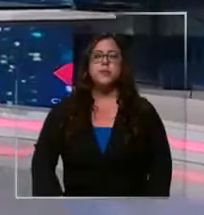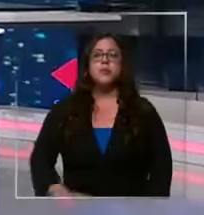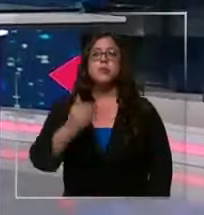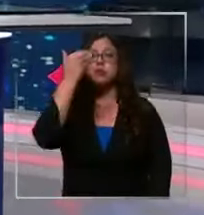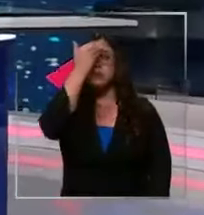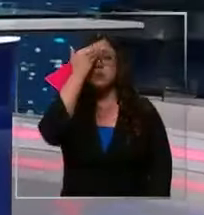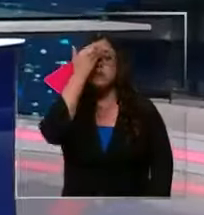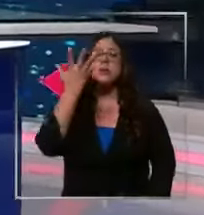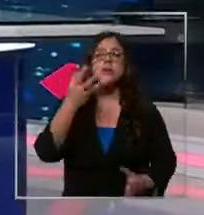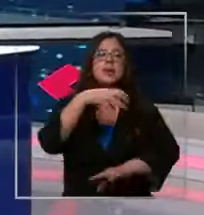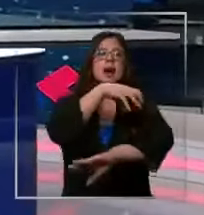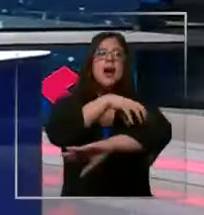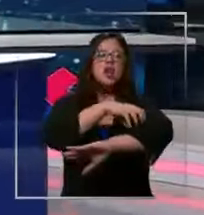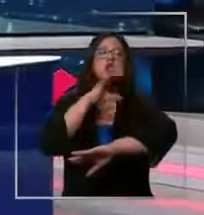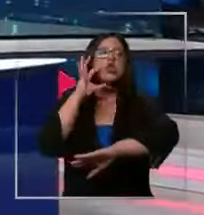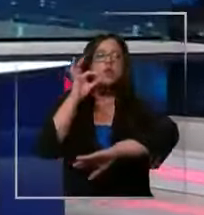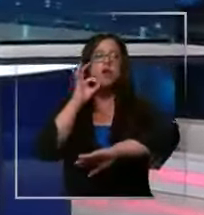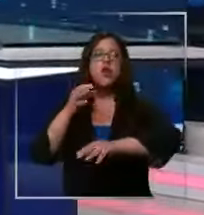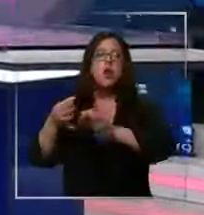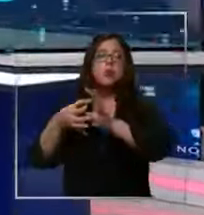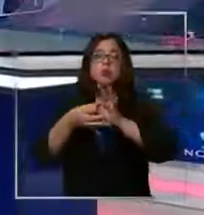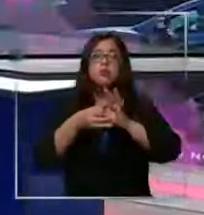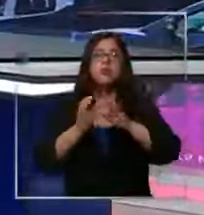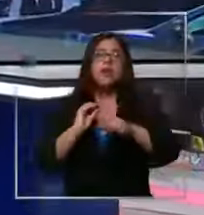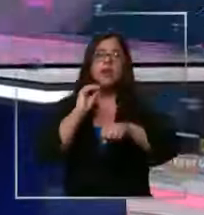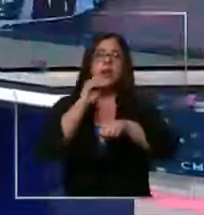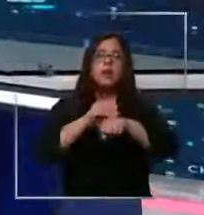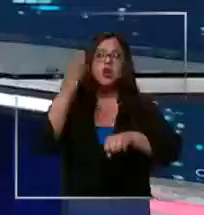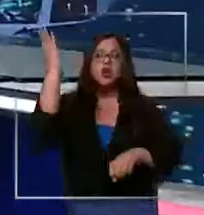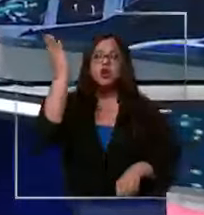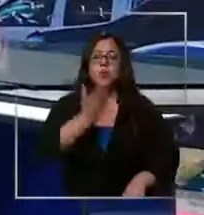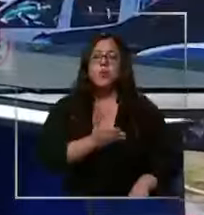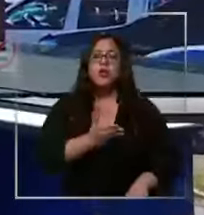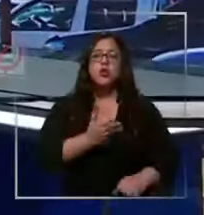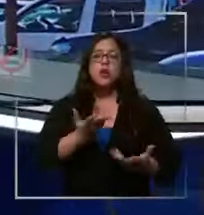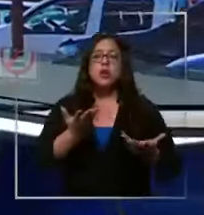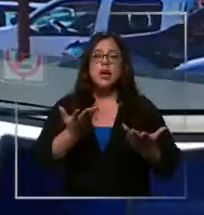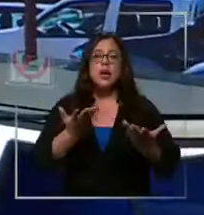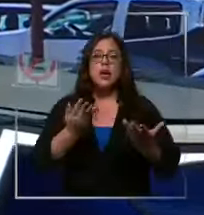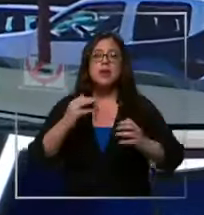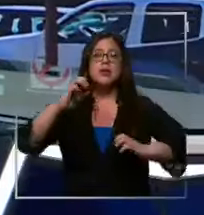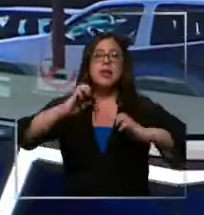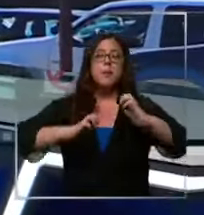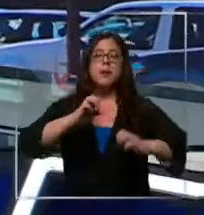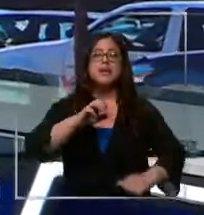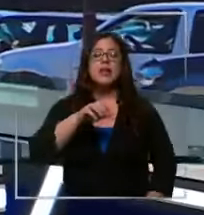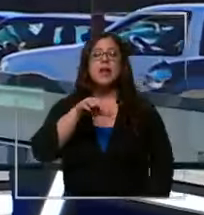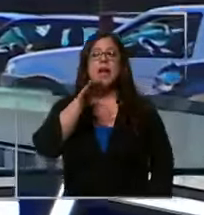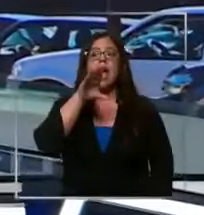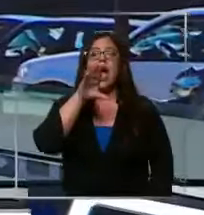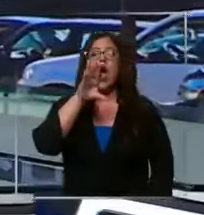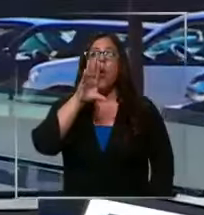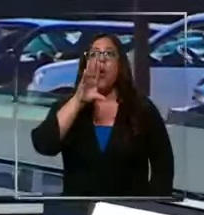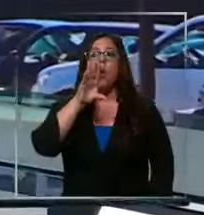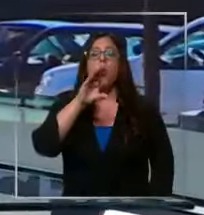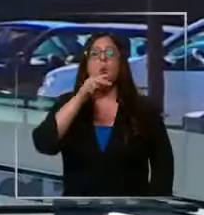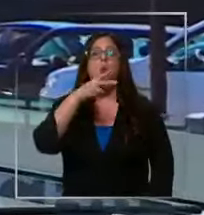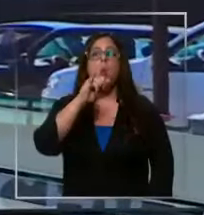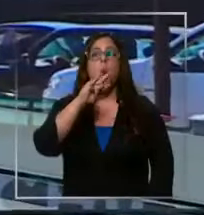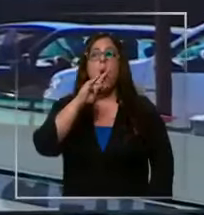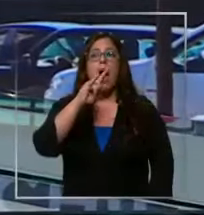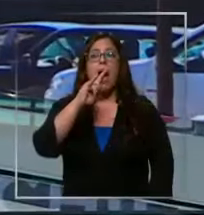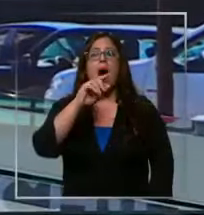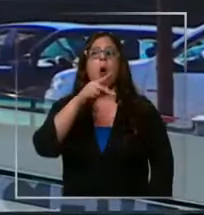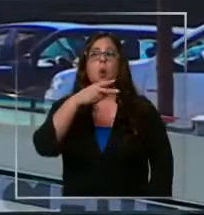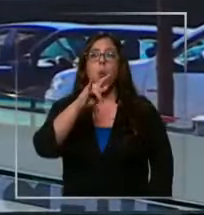Preocupados están en la región del Bío Bío tras el anuncio de la suspensión indefinida de la siderúrgica Guachipato, luego de pérdidas millonarias durante